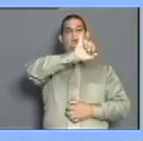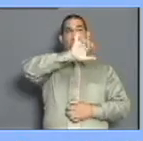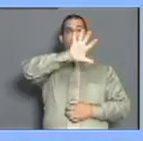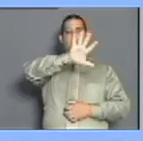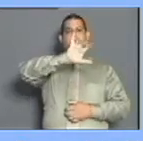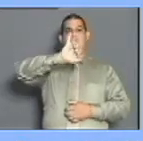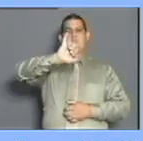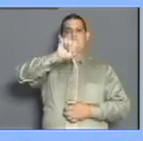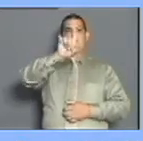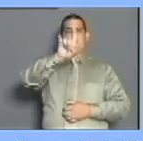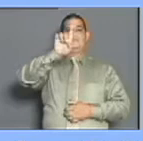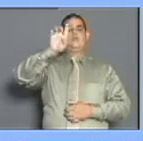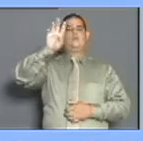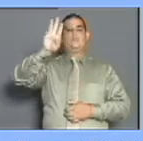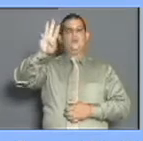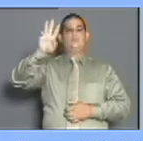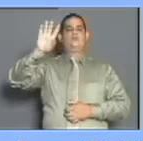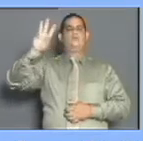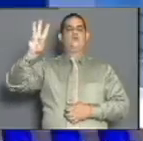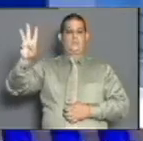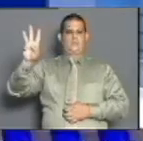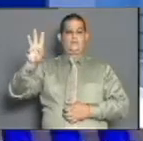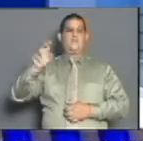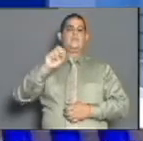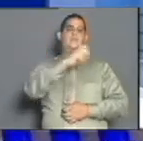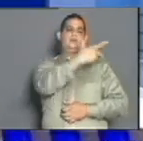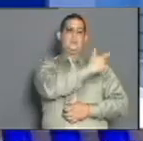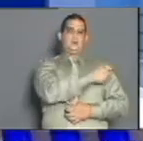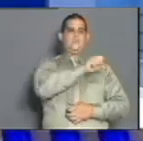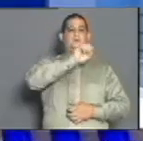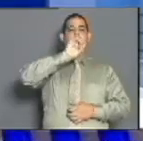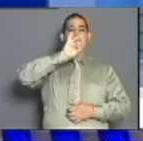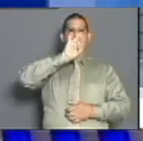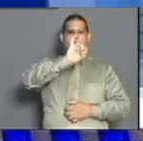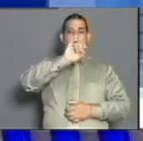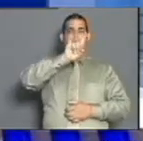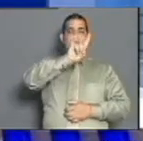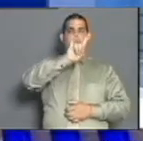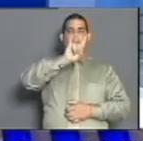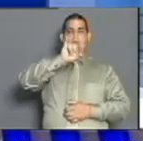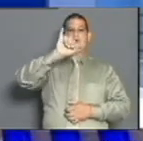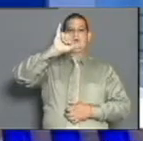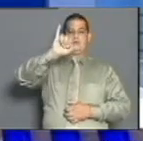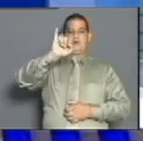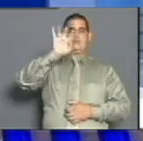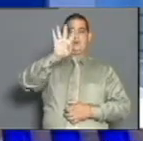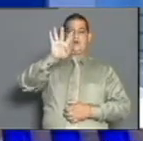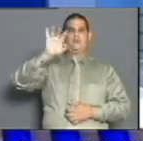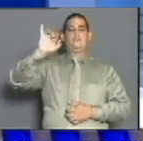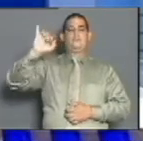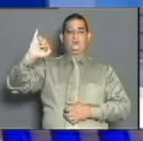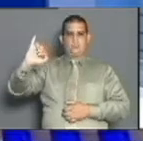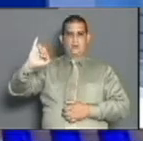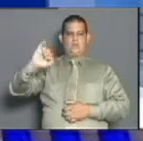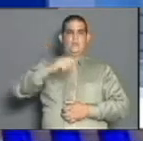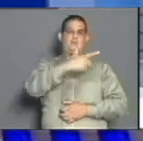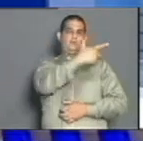Con segunda, 799.646. Y con tercera dosis, es decir, como siempre el esquema completo,